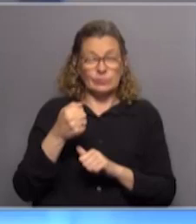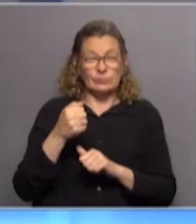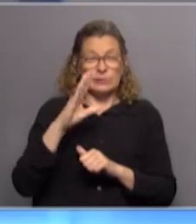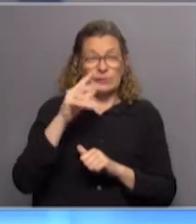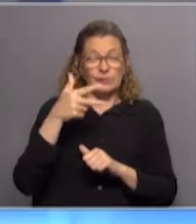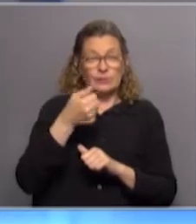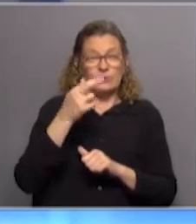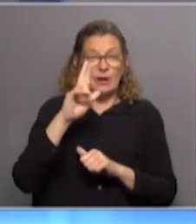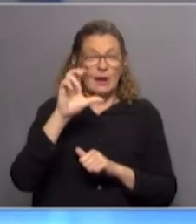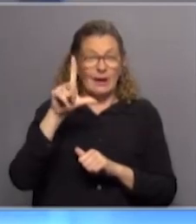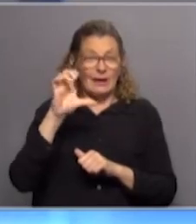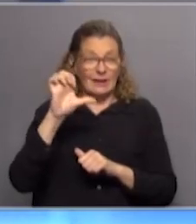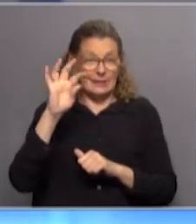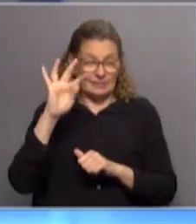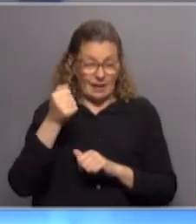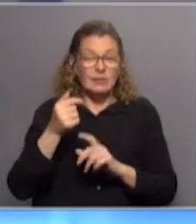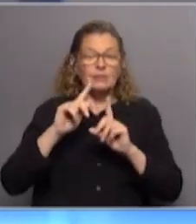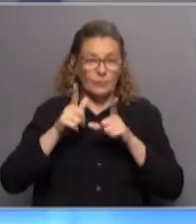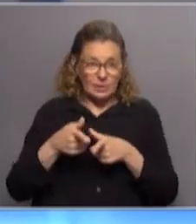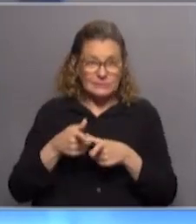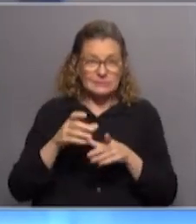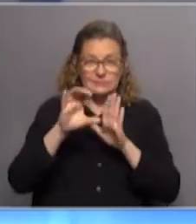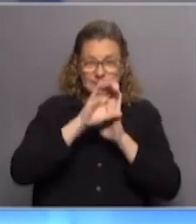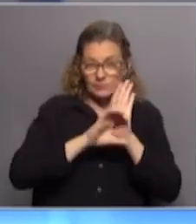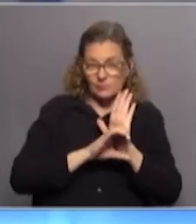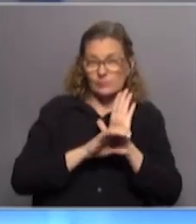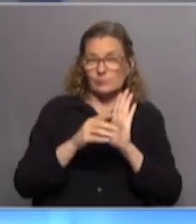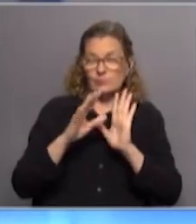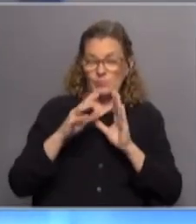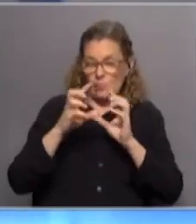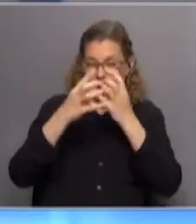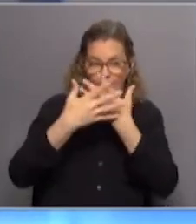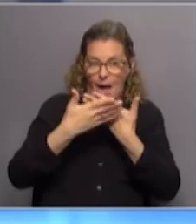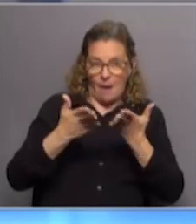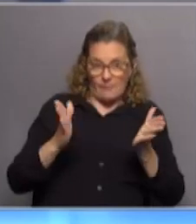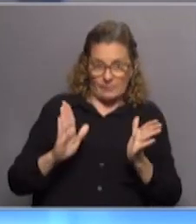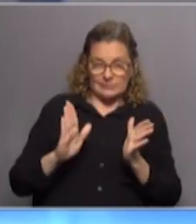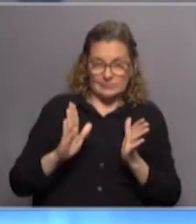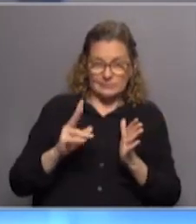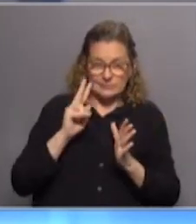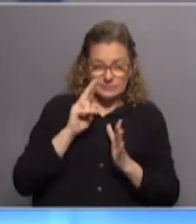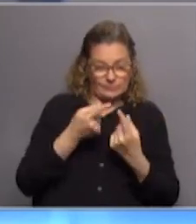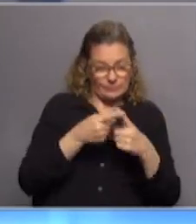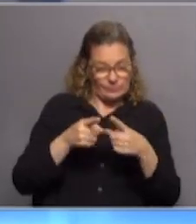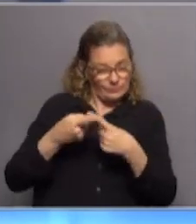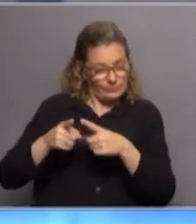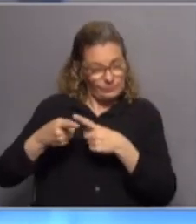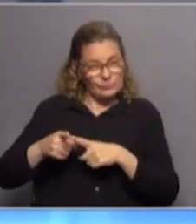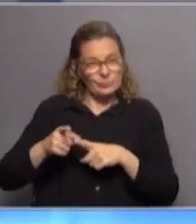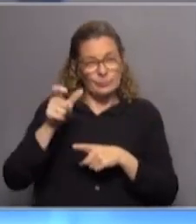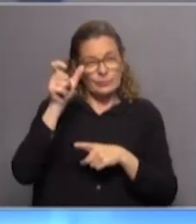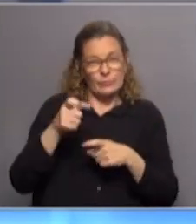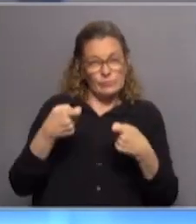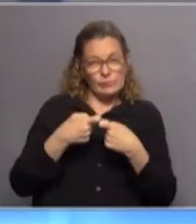Charleta, también, simplemente por caracterizar en un sentido más amplio, hay perfiles muy diversos ahí, todos